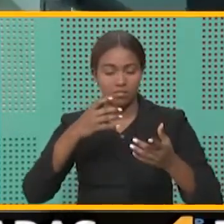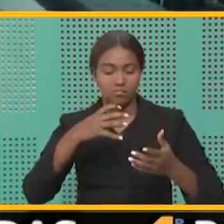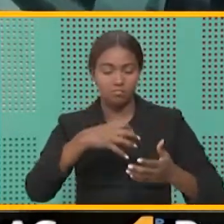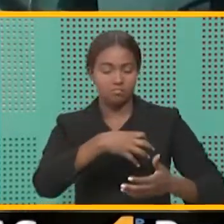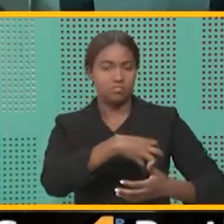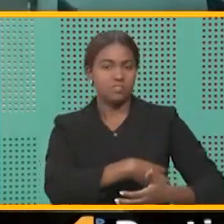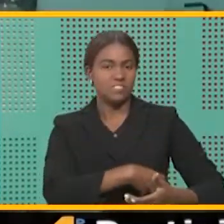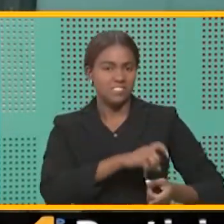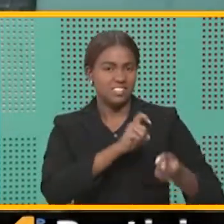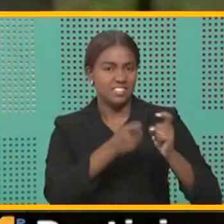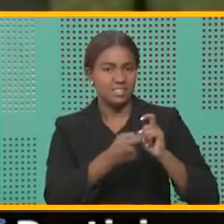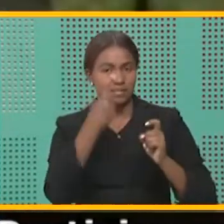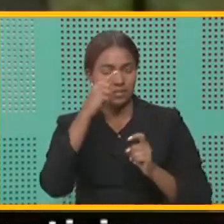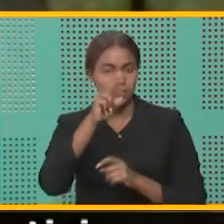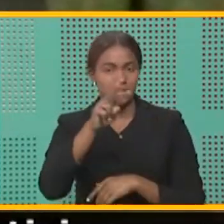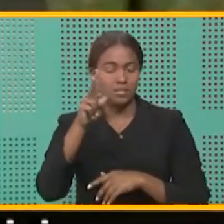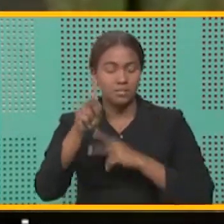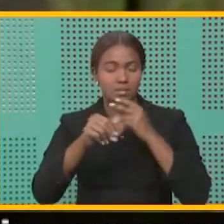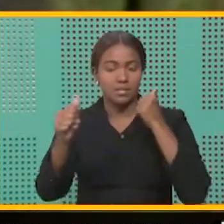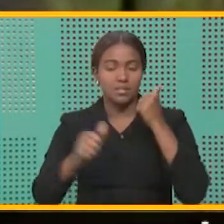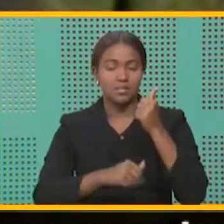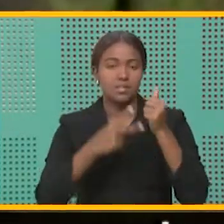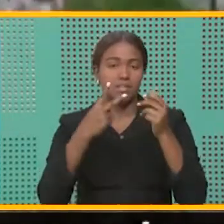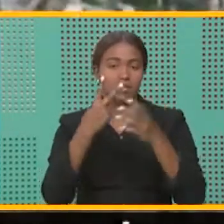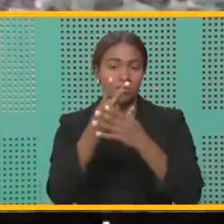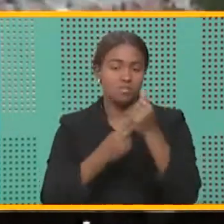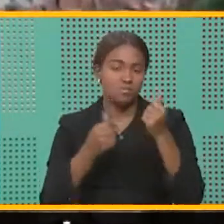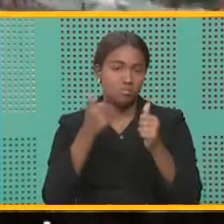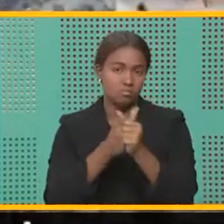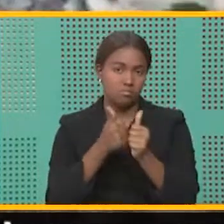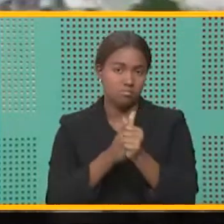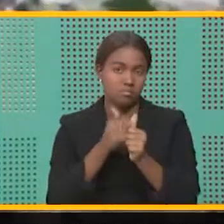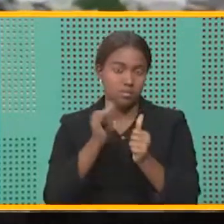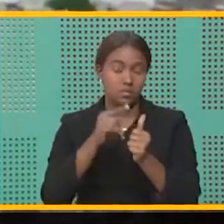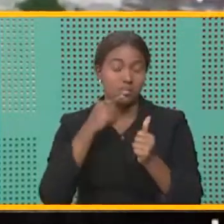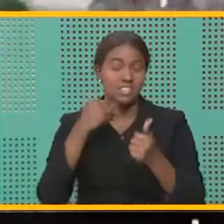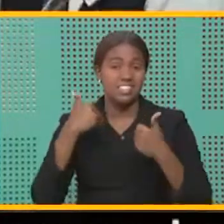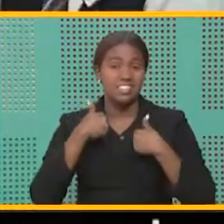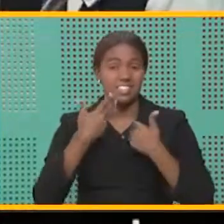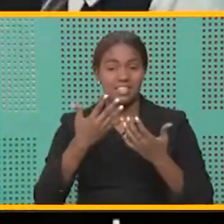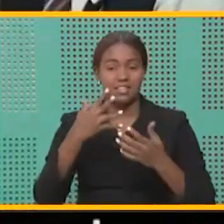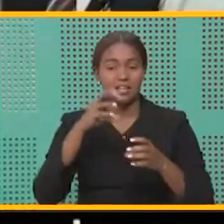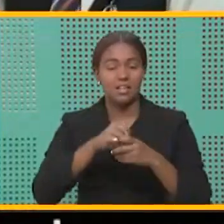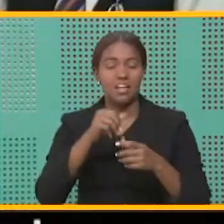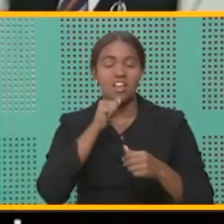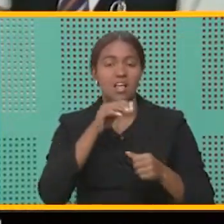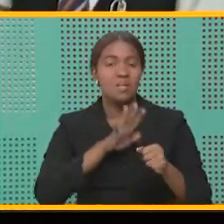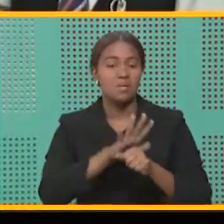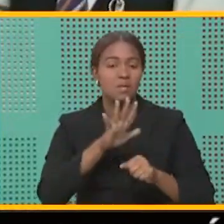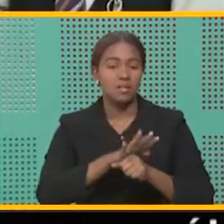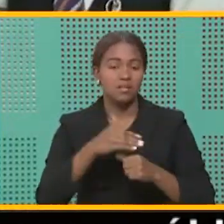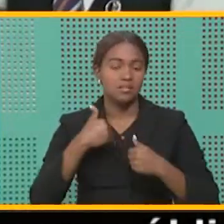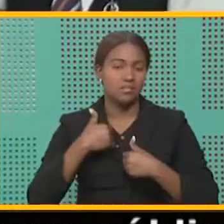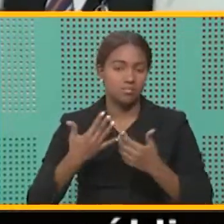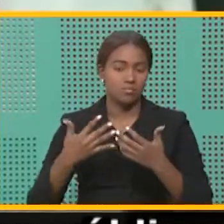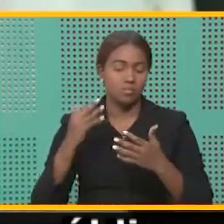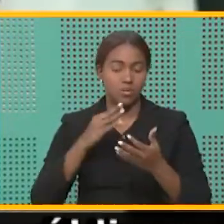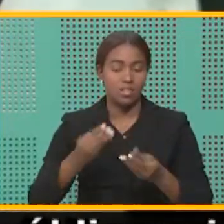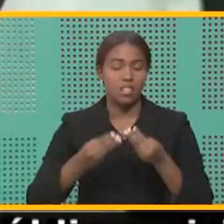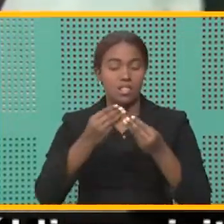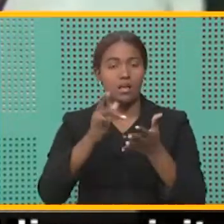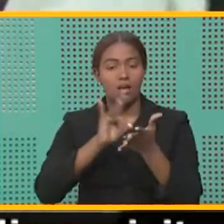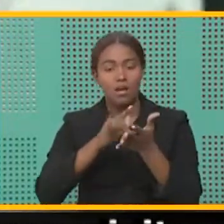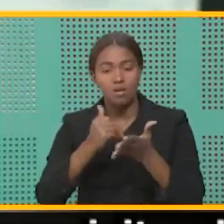riñón a 22 afiliados de ambos regímenes, quienes padecían de insuficiencia renal crónica y recibían